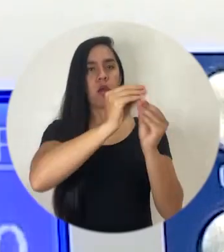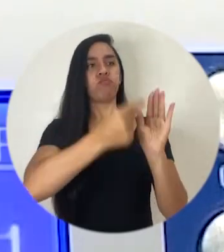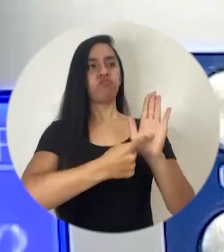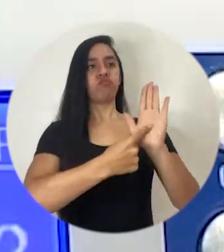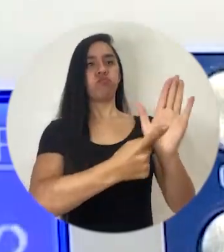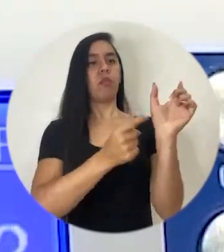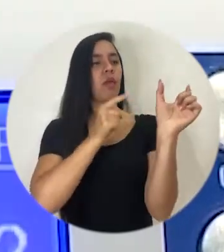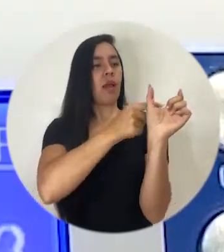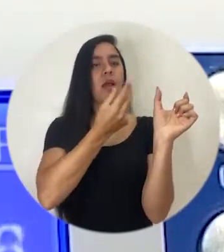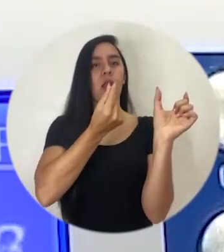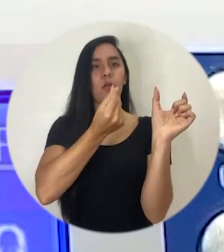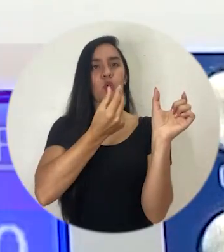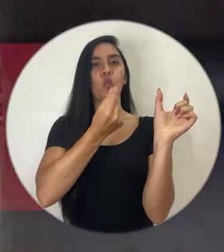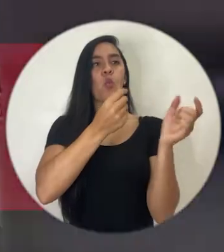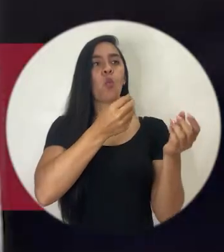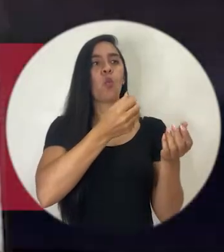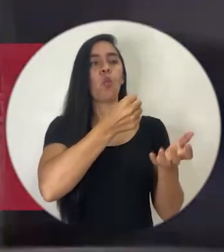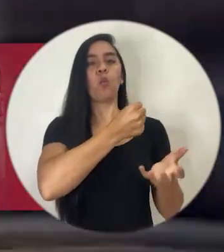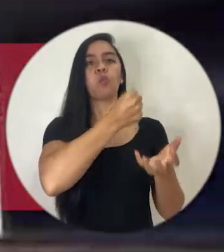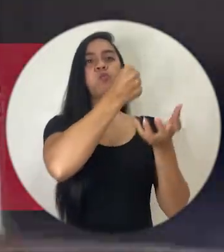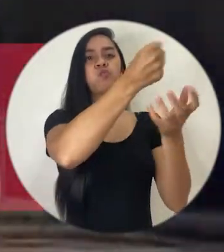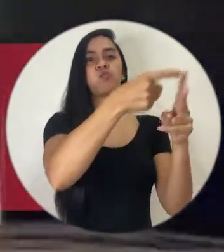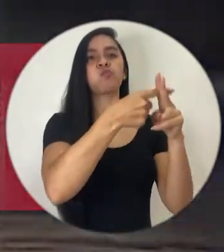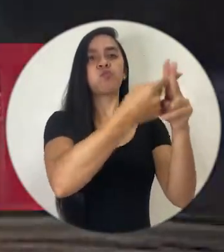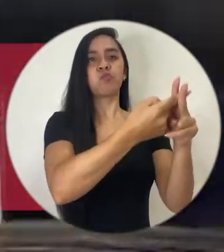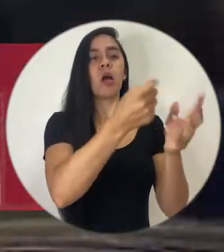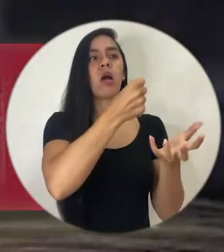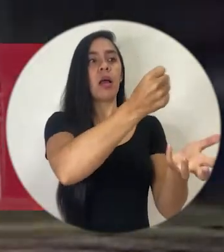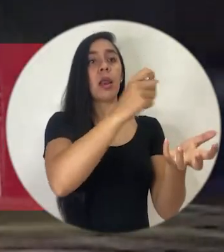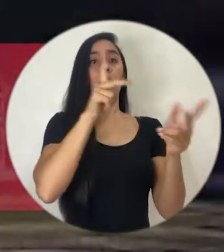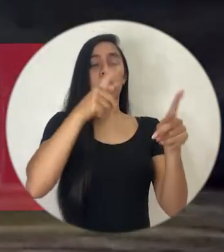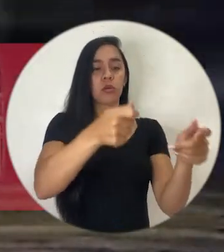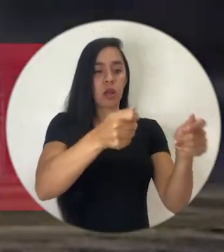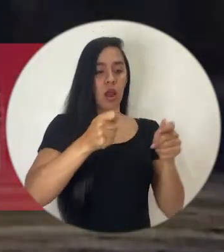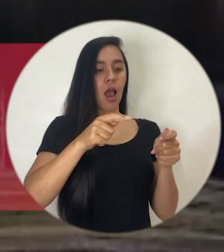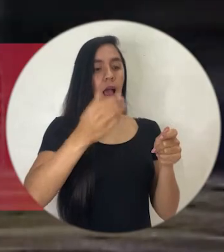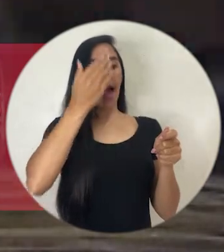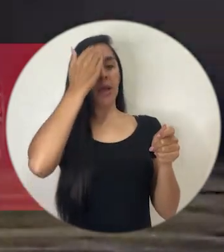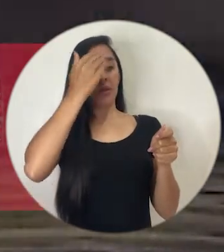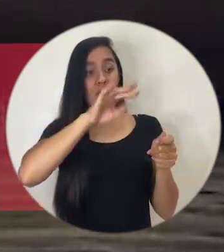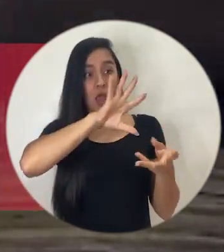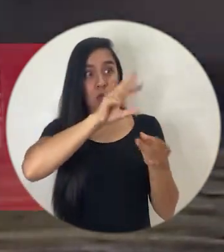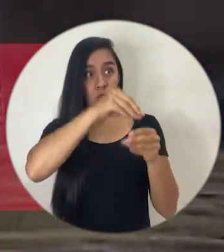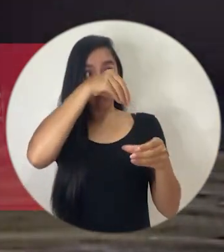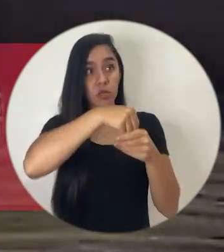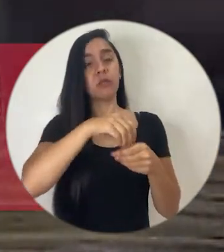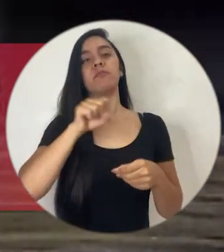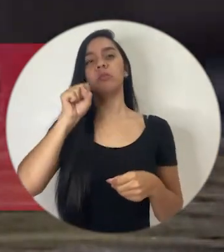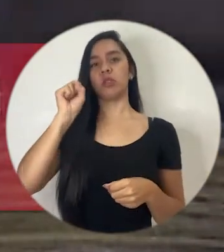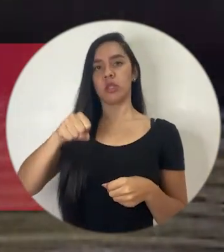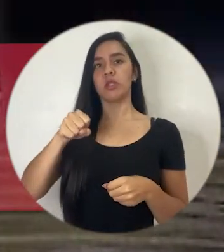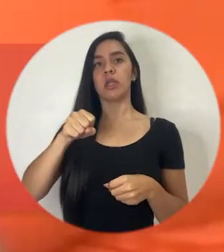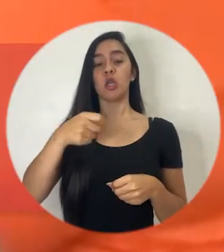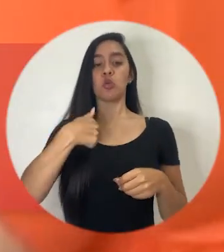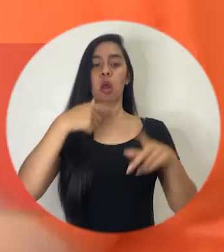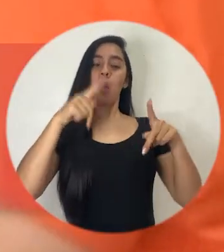permite darle más transparencia al costo del crédito y que las personas puedan escoger